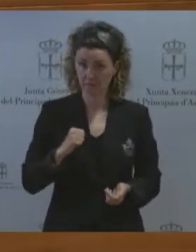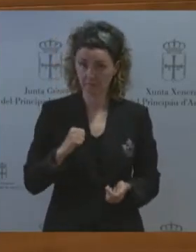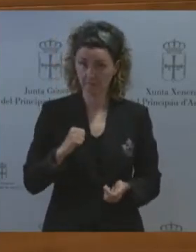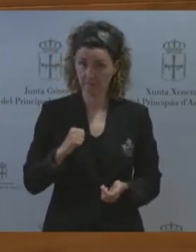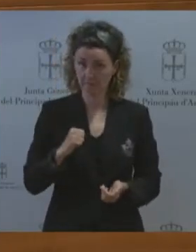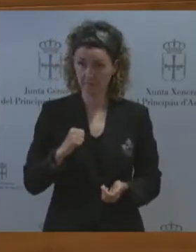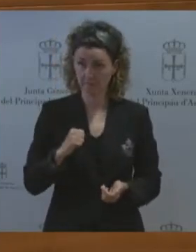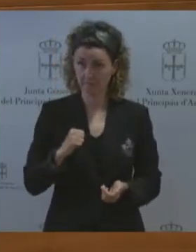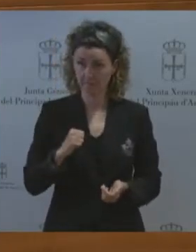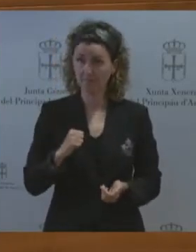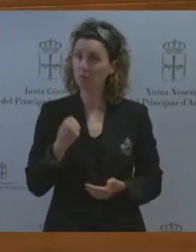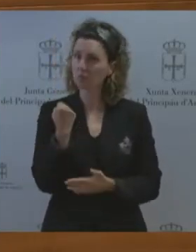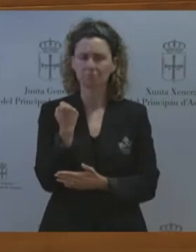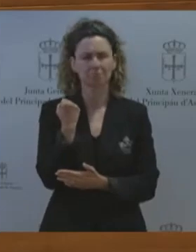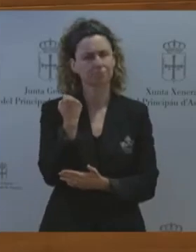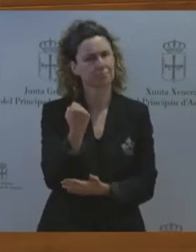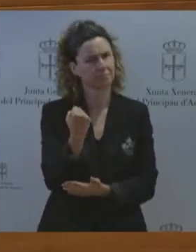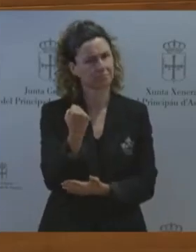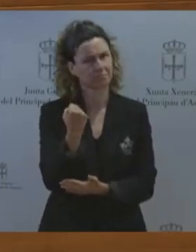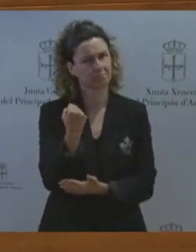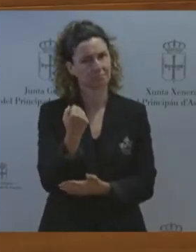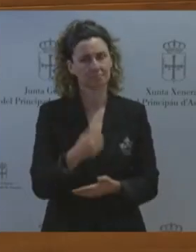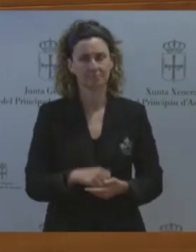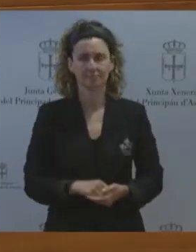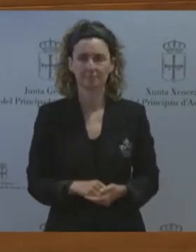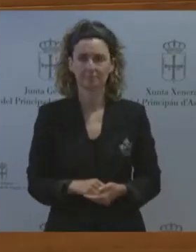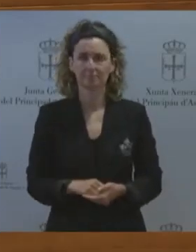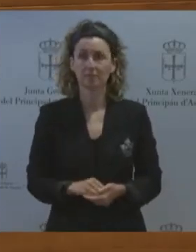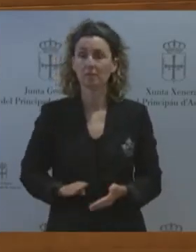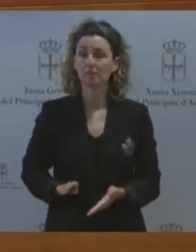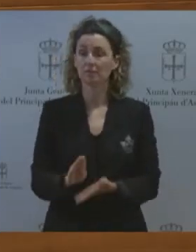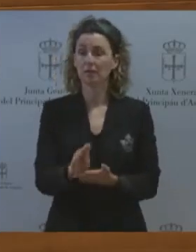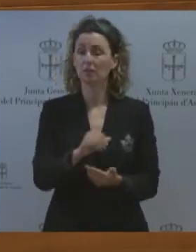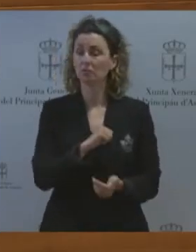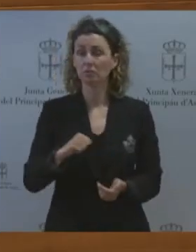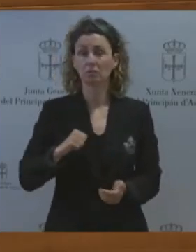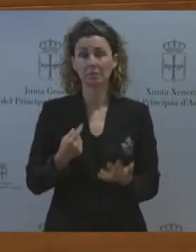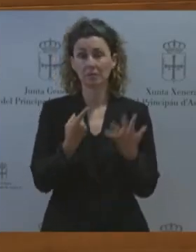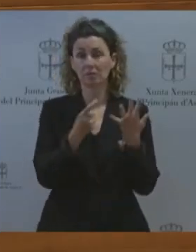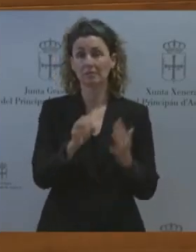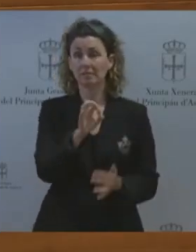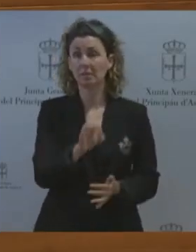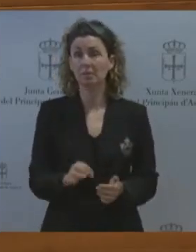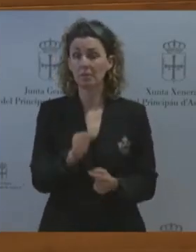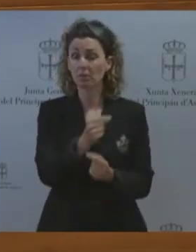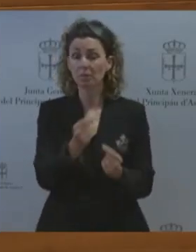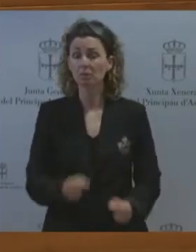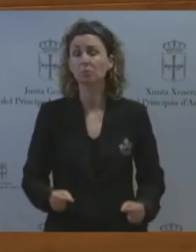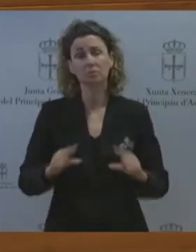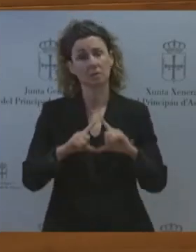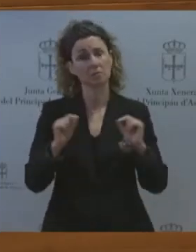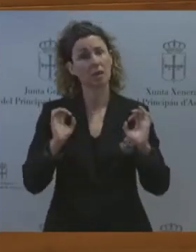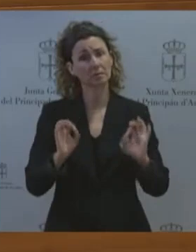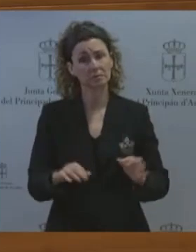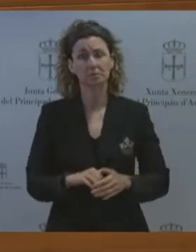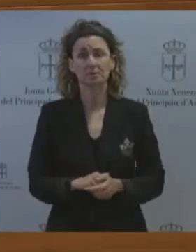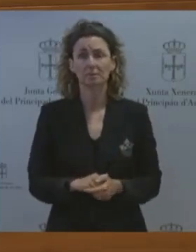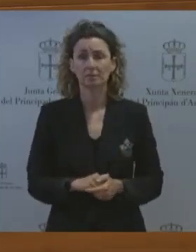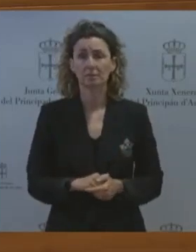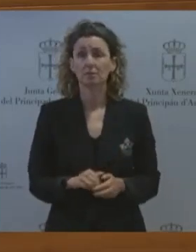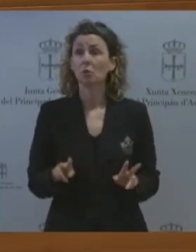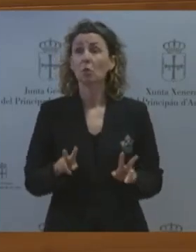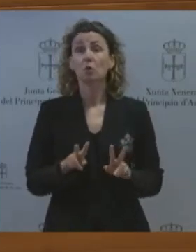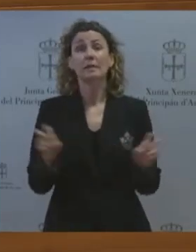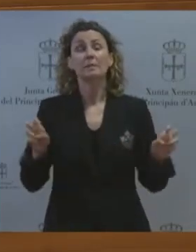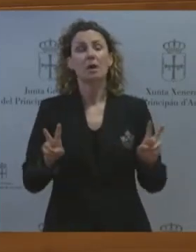autonómica la financiación autonómica es casi el 60% del presupuesto asturiano es un asunto que el nuevo gobierno en Madrid debería relanzar